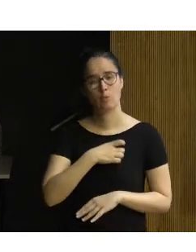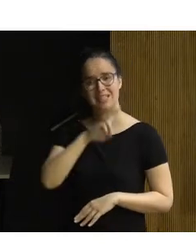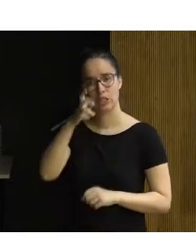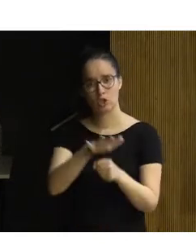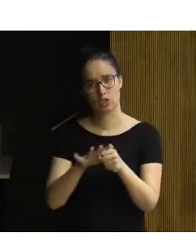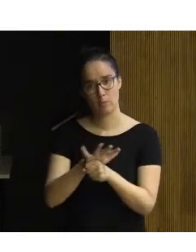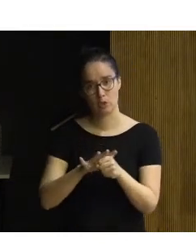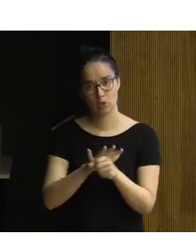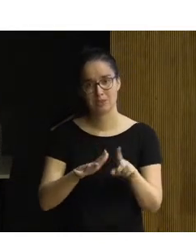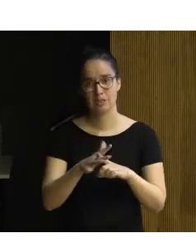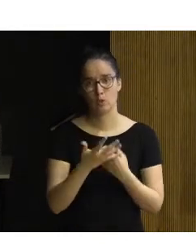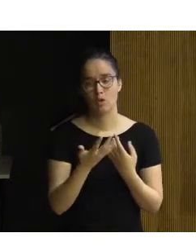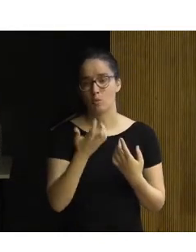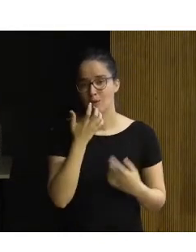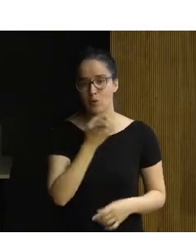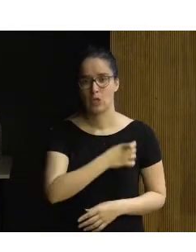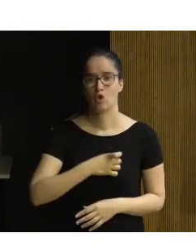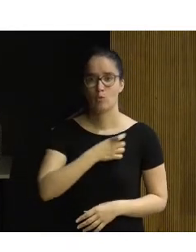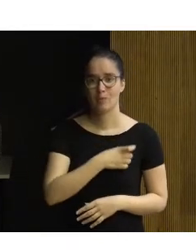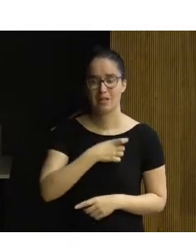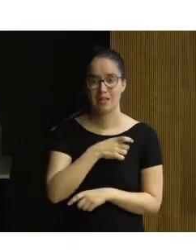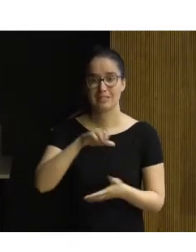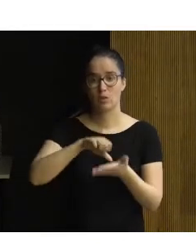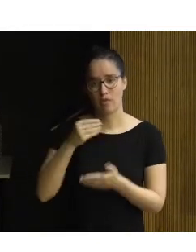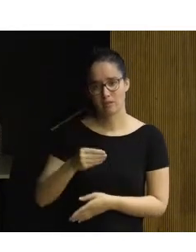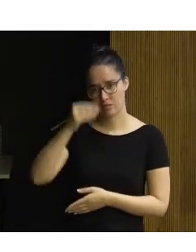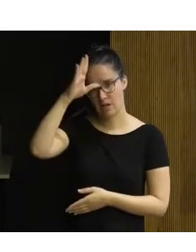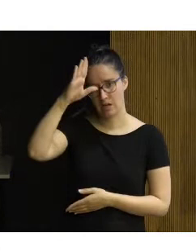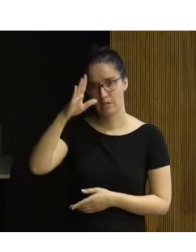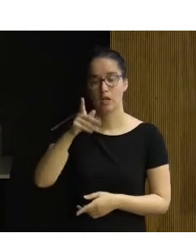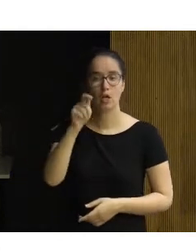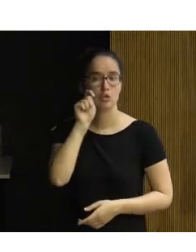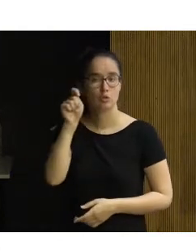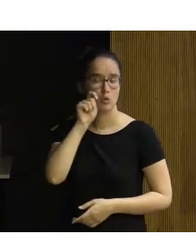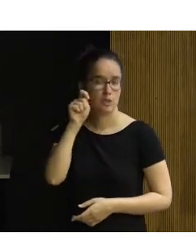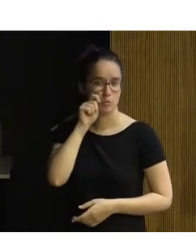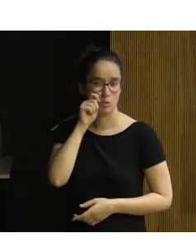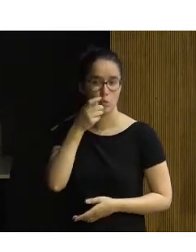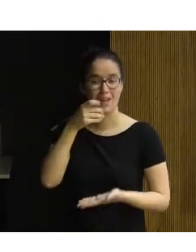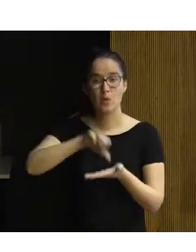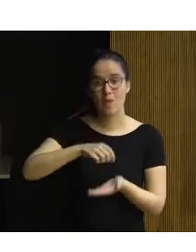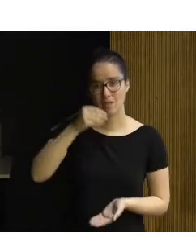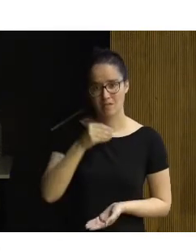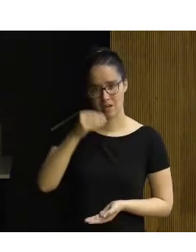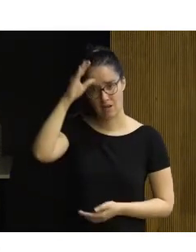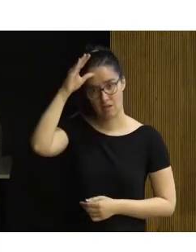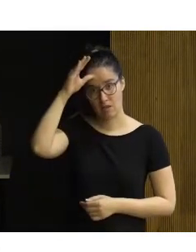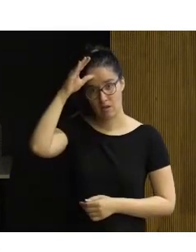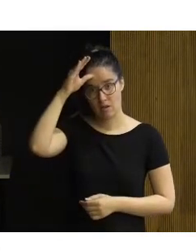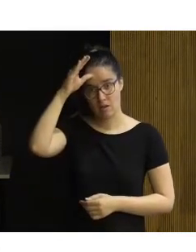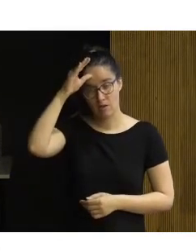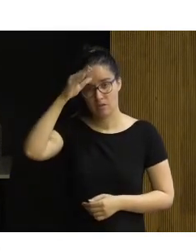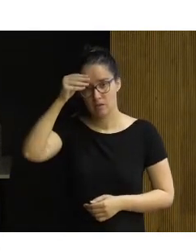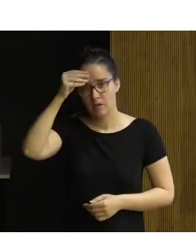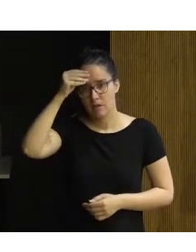áreas. En de comités de ciudades inteligentes, de turismo, una ciudad inteligente no puede